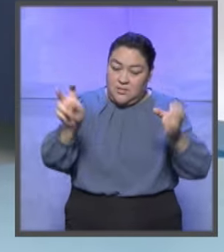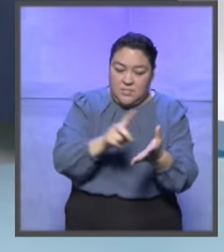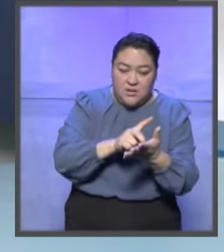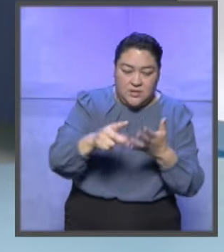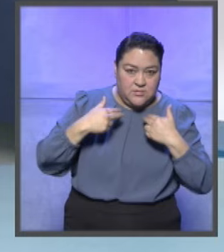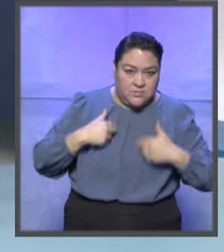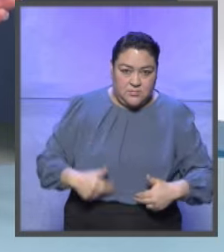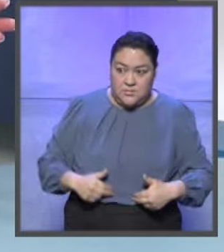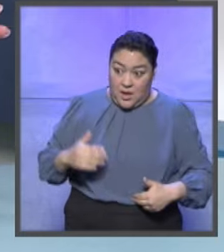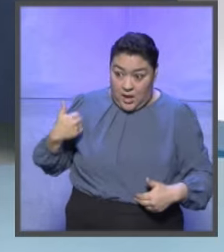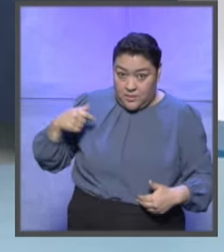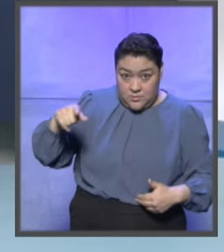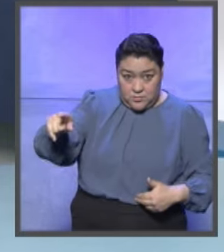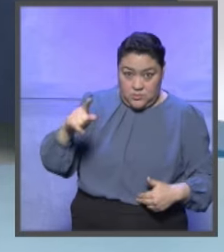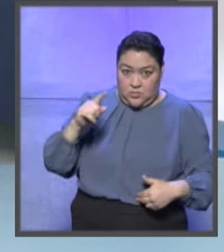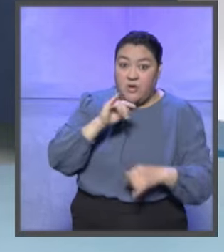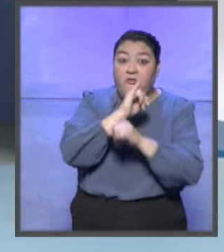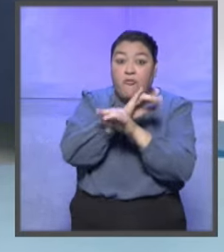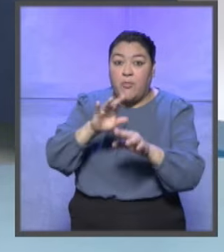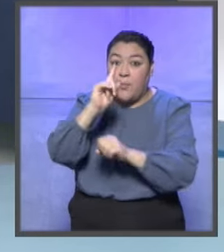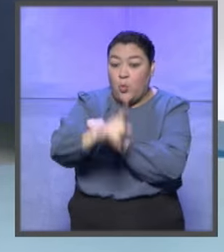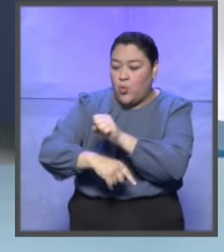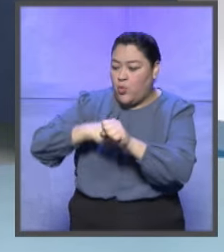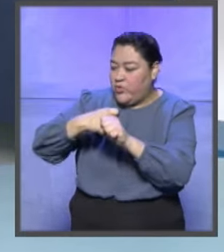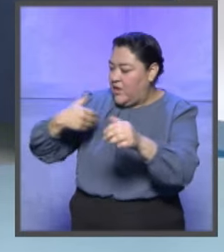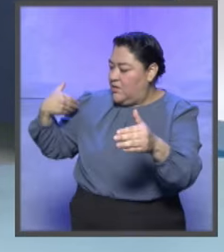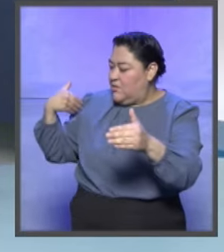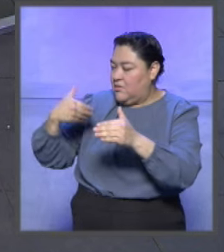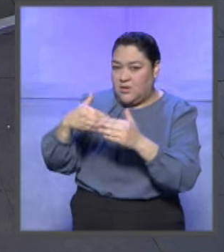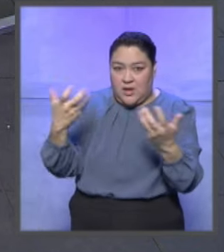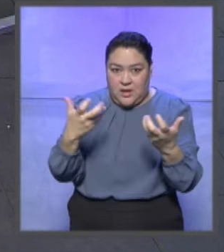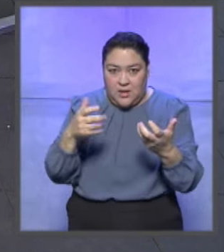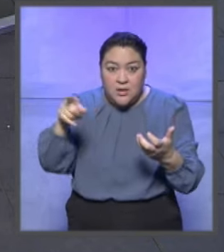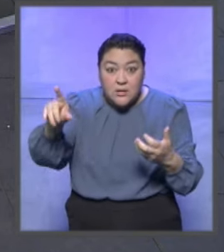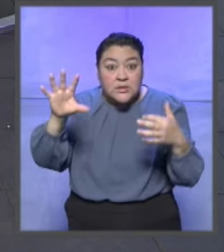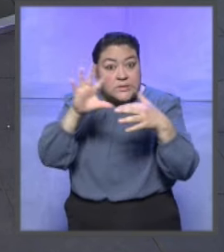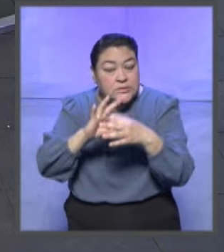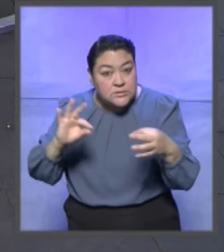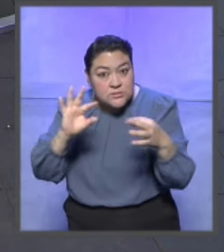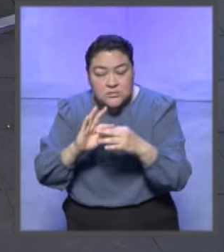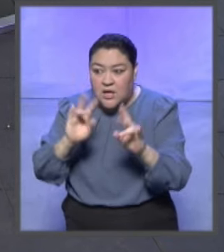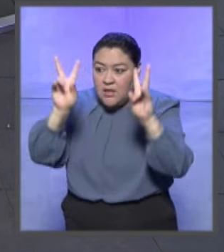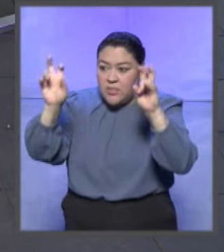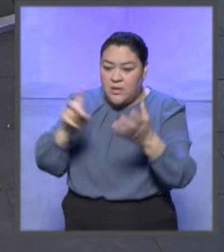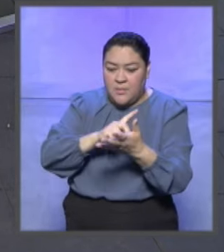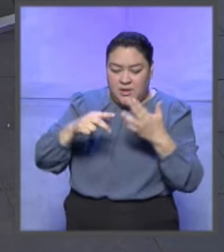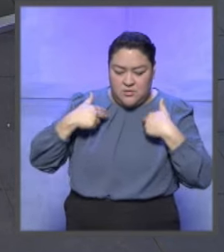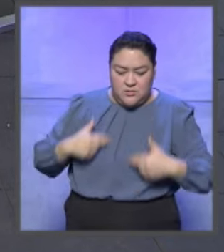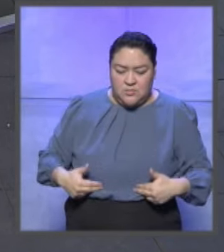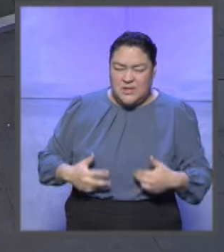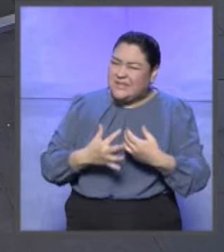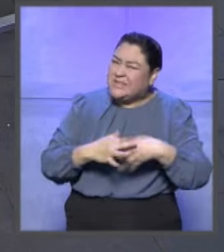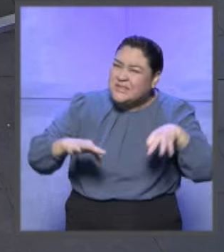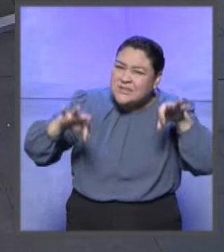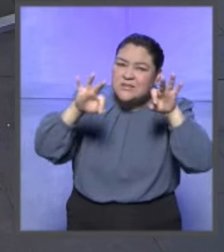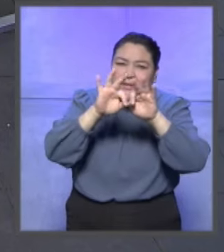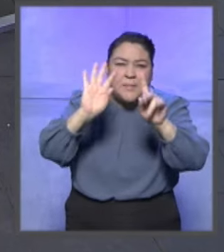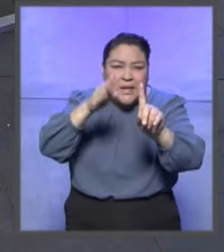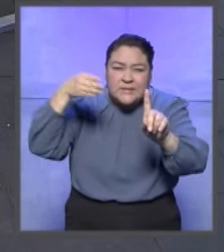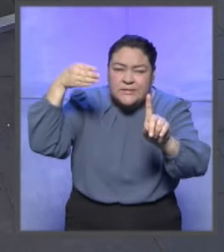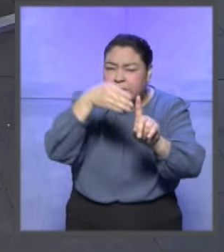tu informe, estando presente en él, por supuesto, nos dimos cuenta de que tiene un lugar muy especial este tema de los derechos humanos.